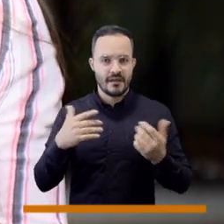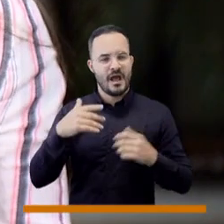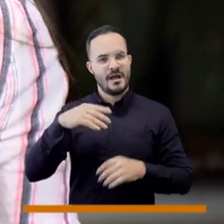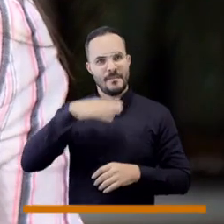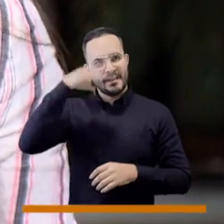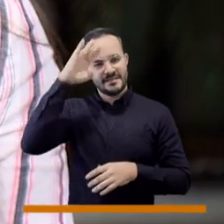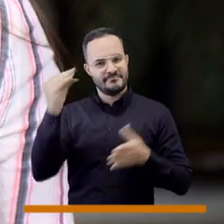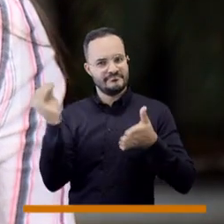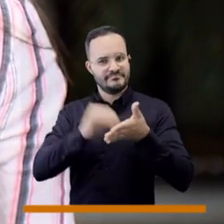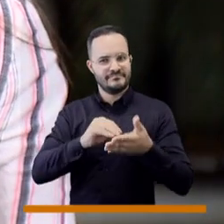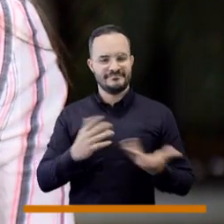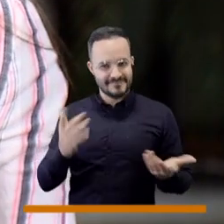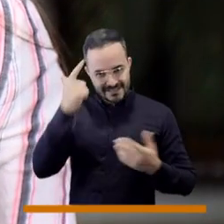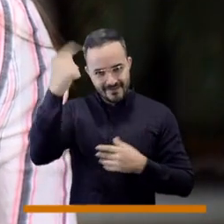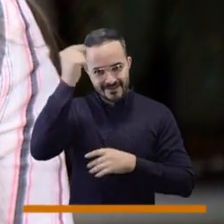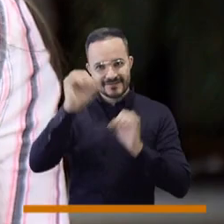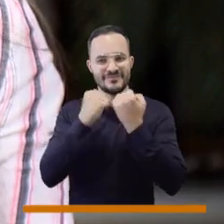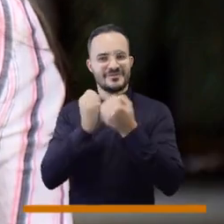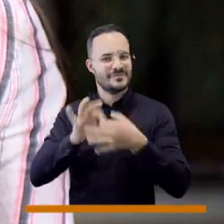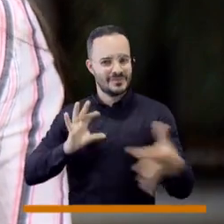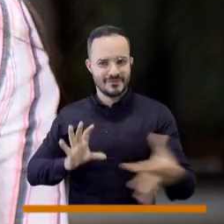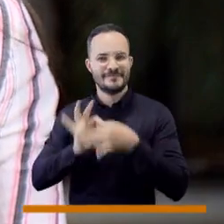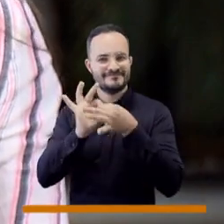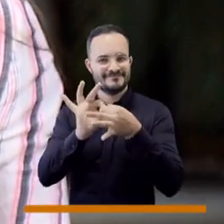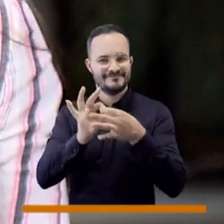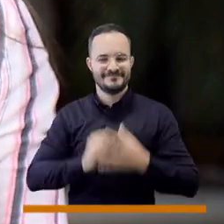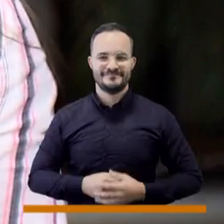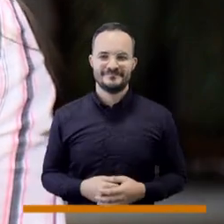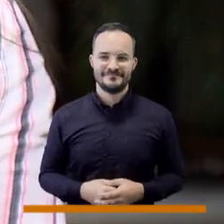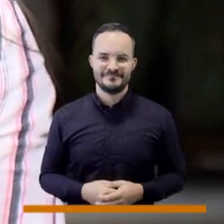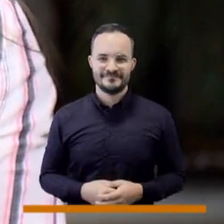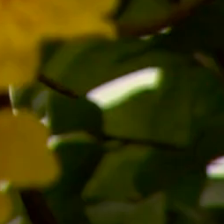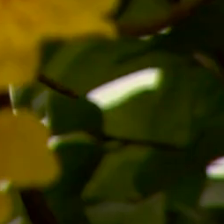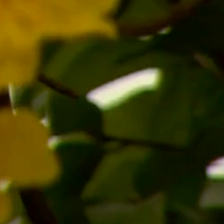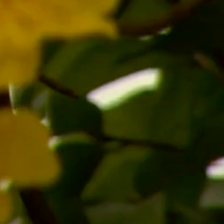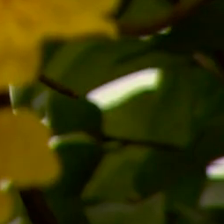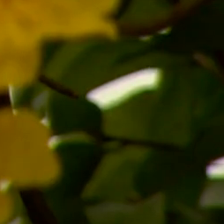vinculando el nombre de nuestra ciudad, porque el Consejo somos tú y yo.